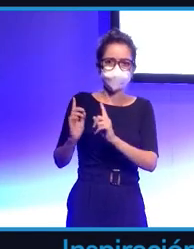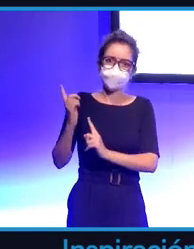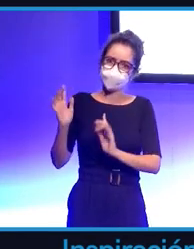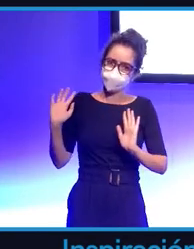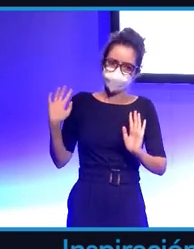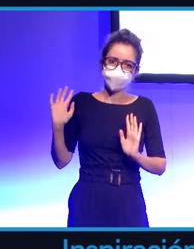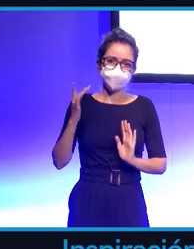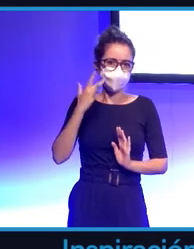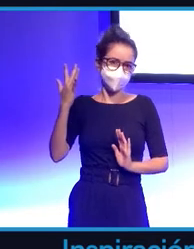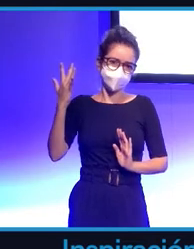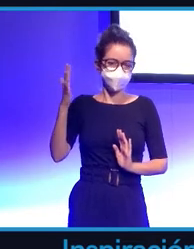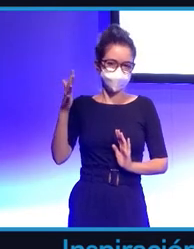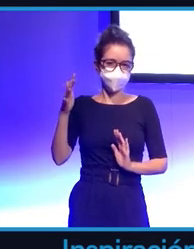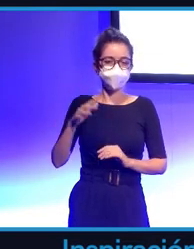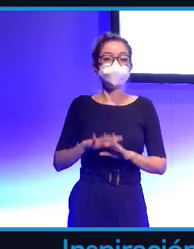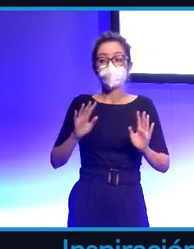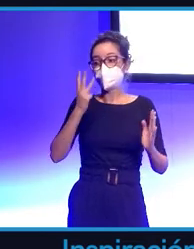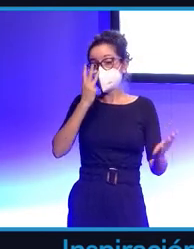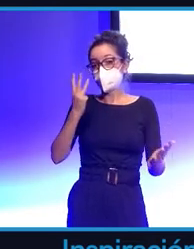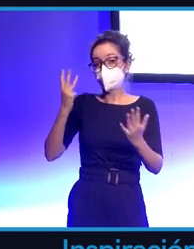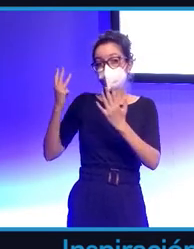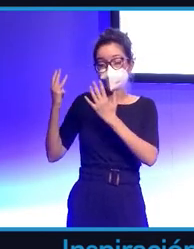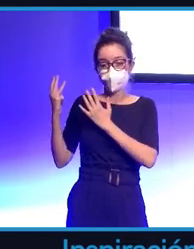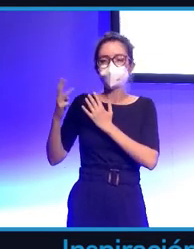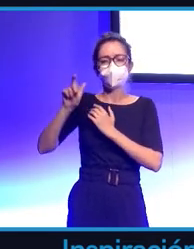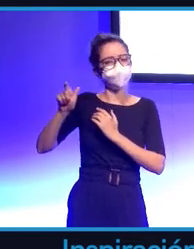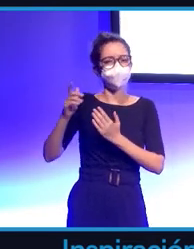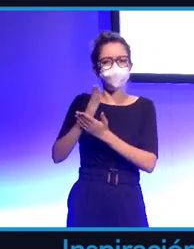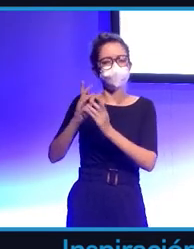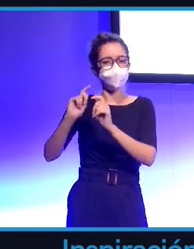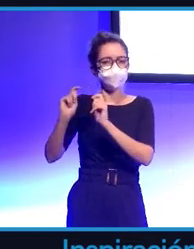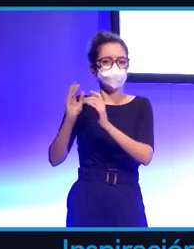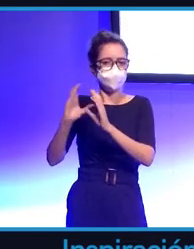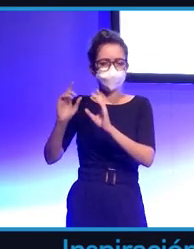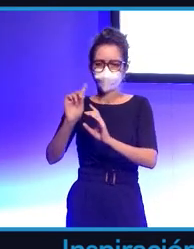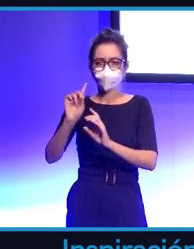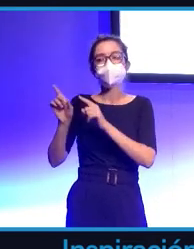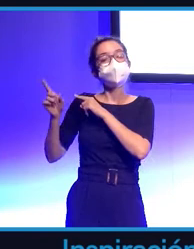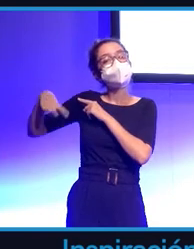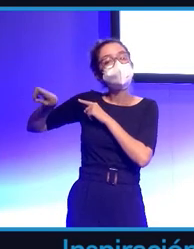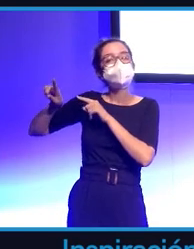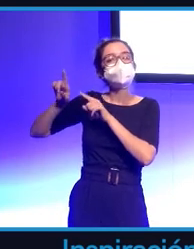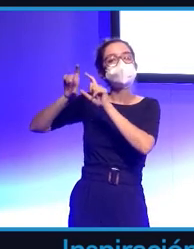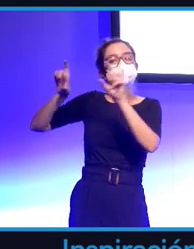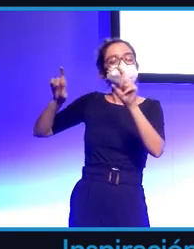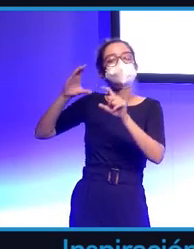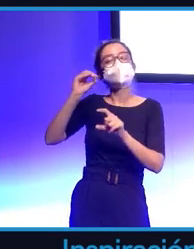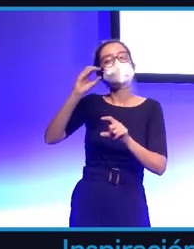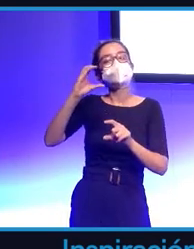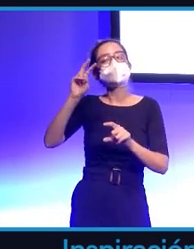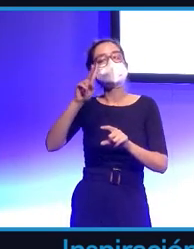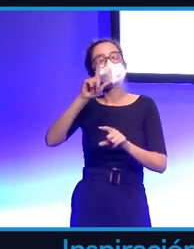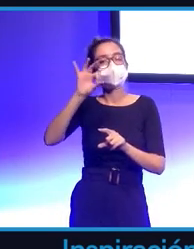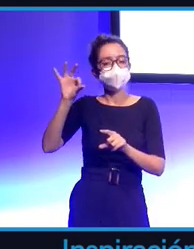cosa muy potente que hace ocho años, no se oyó mucho en los medios, compró una empresa que se llama Oculus, que es una gafa de realidad virtual,